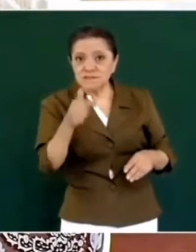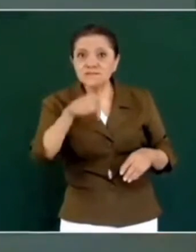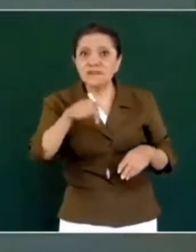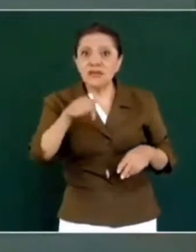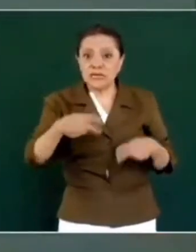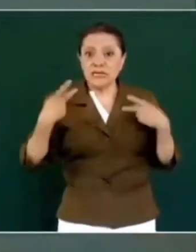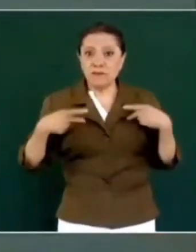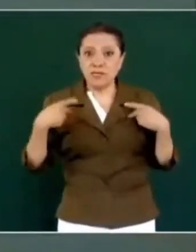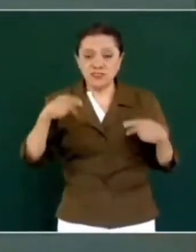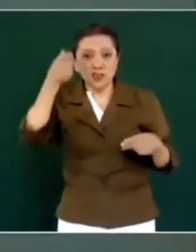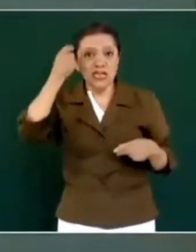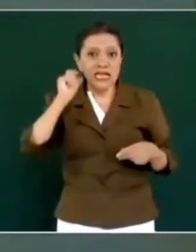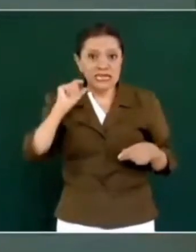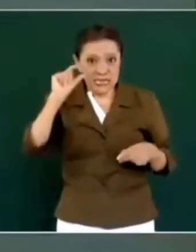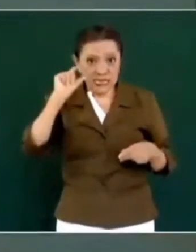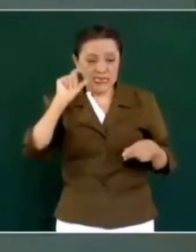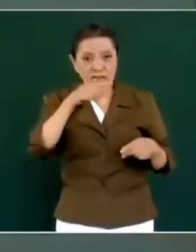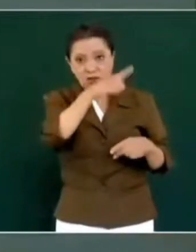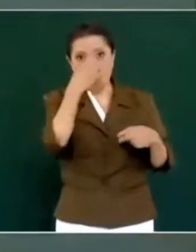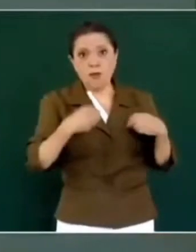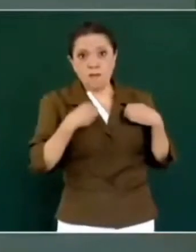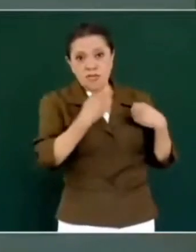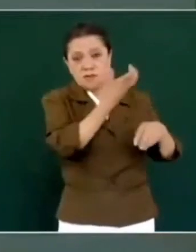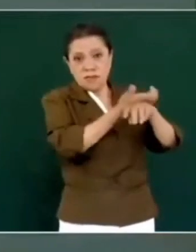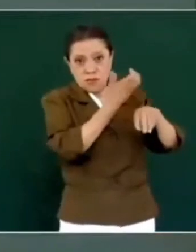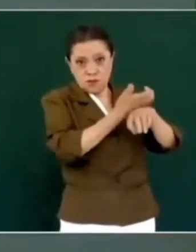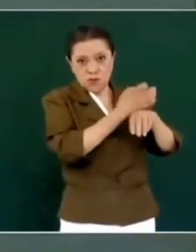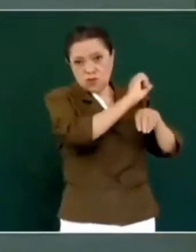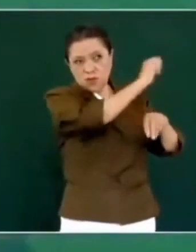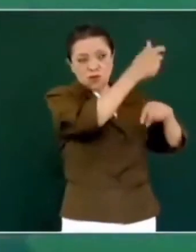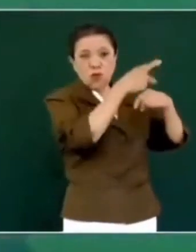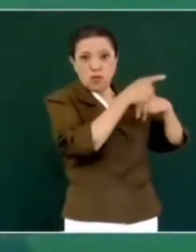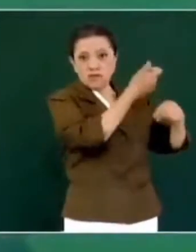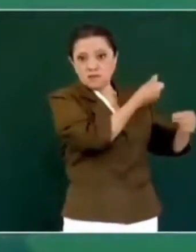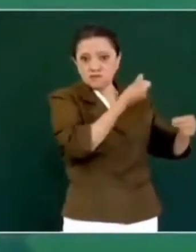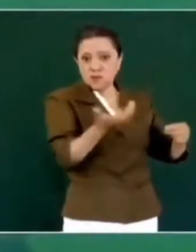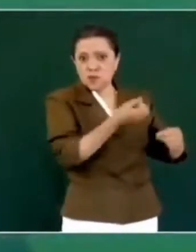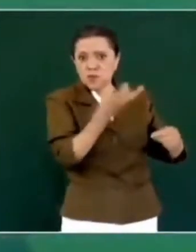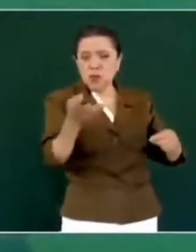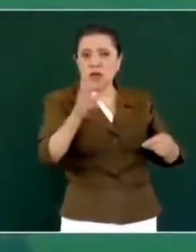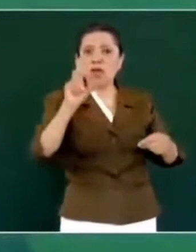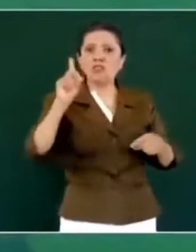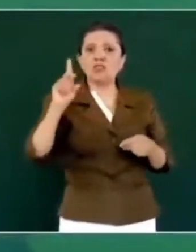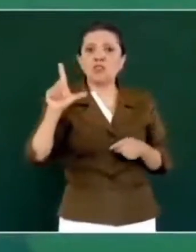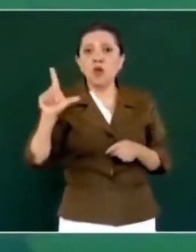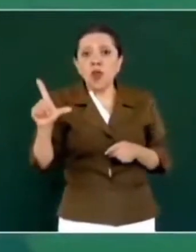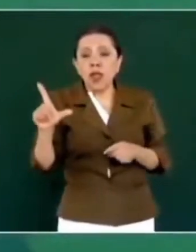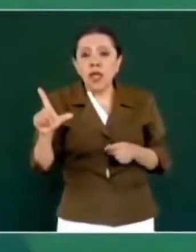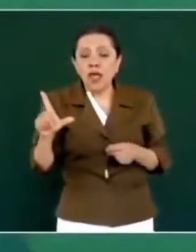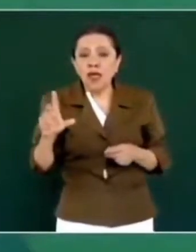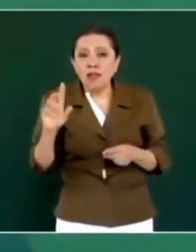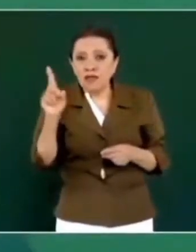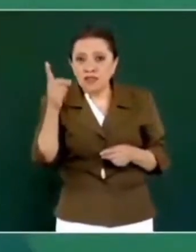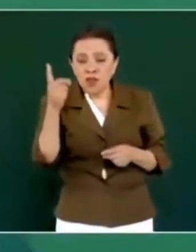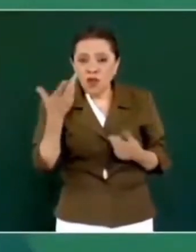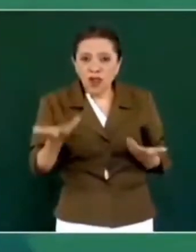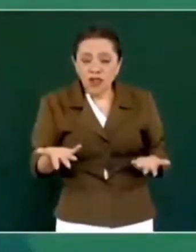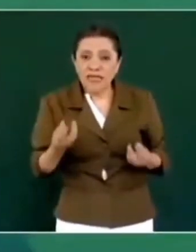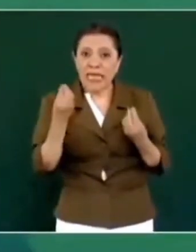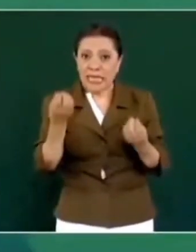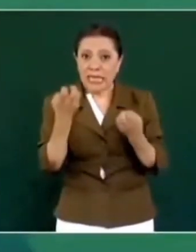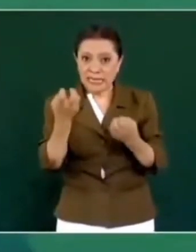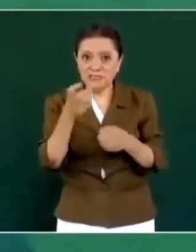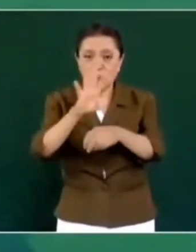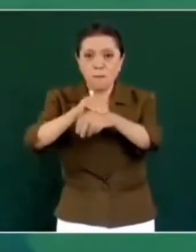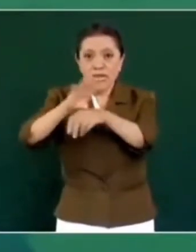están en el extranjero a sus familiares. Entonces, todo eso ha permitido